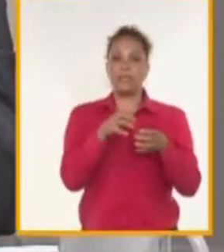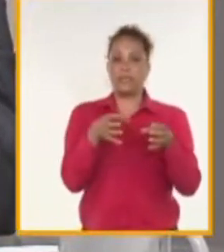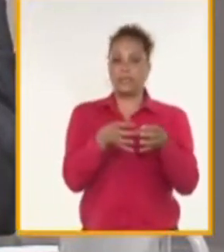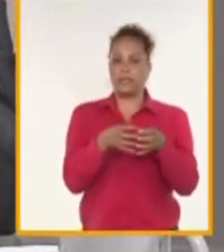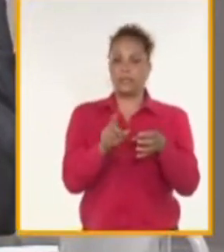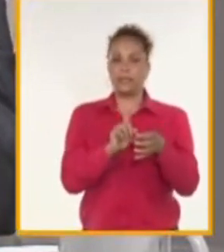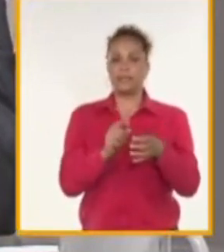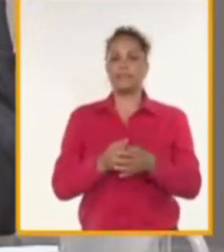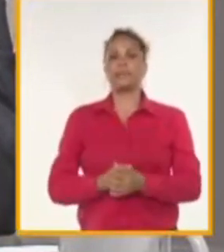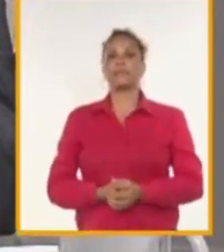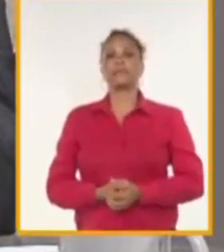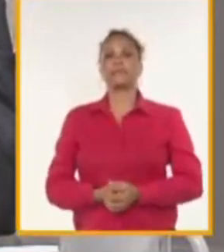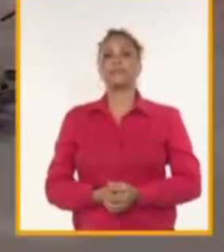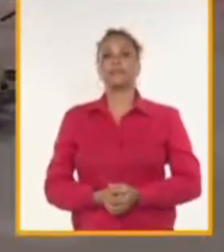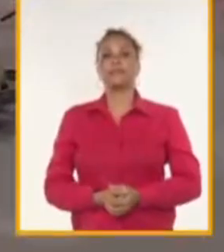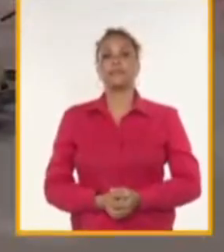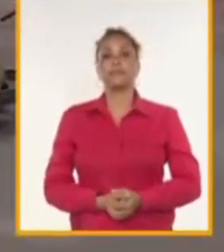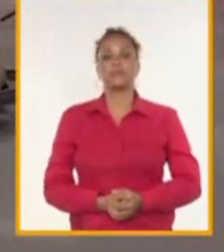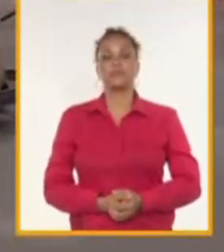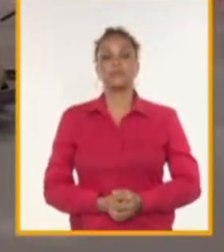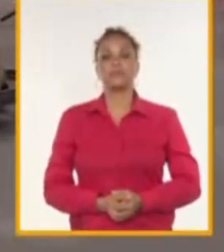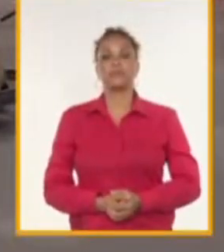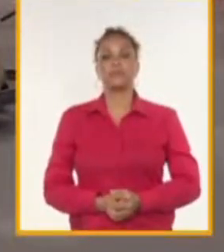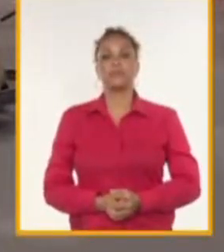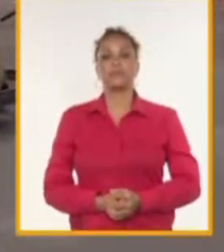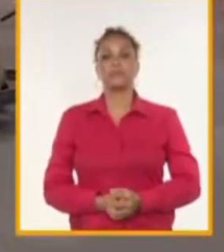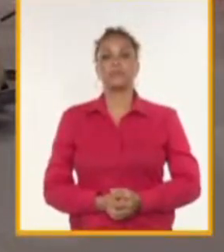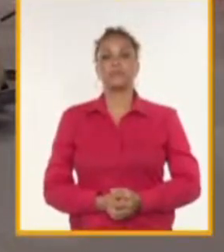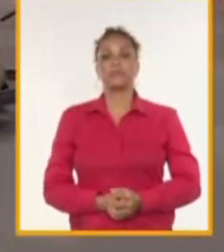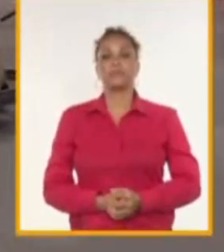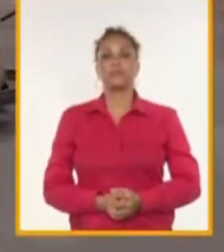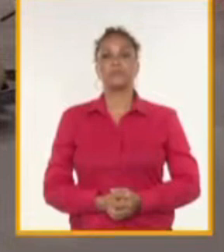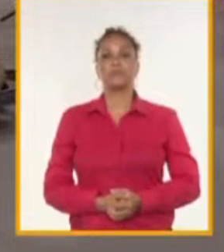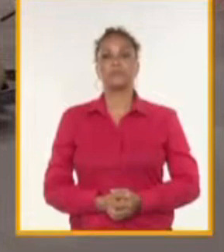Igualmente, en materia de producciones,